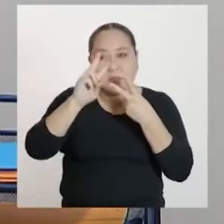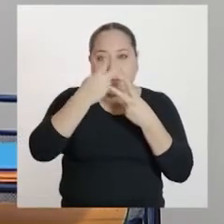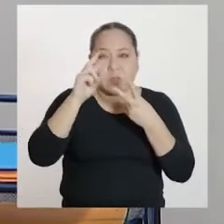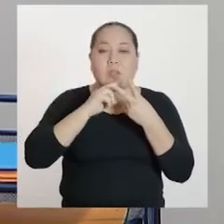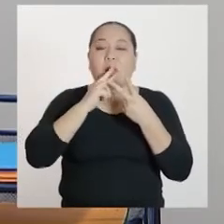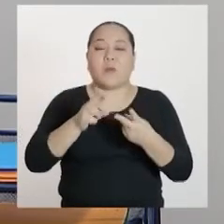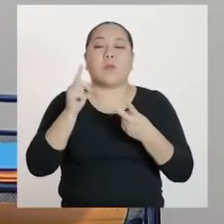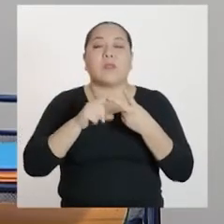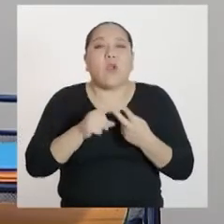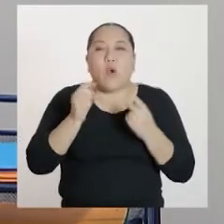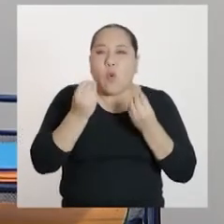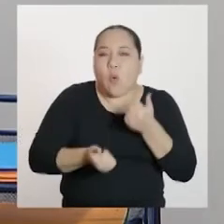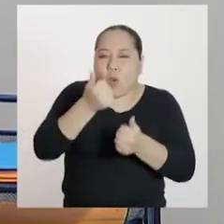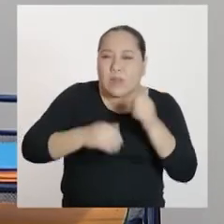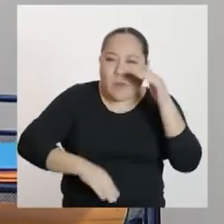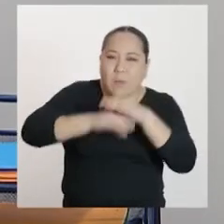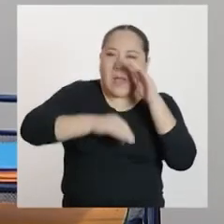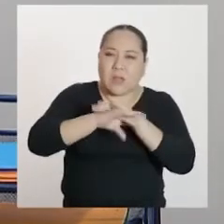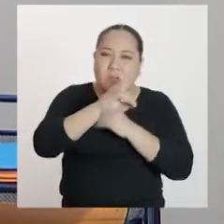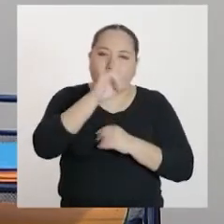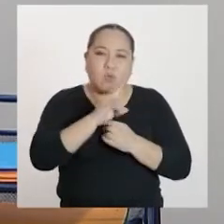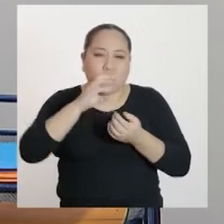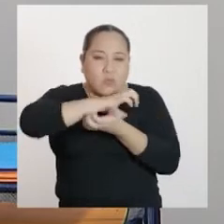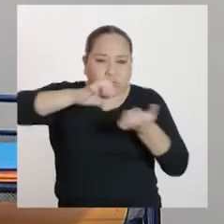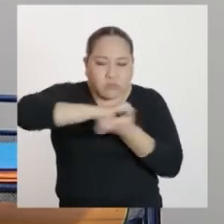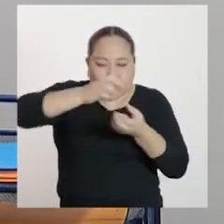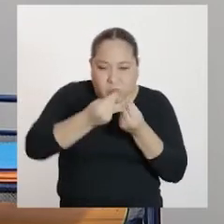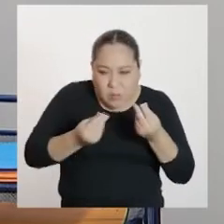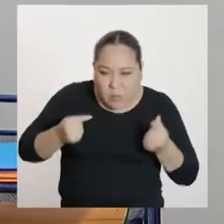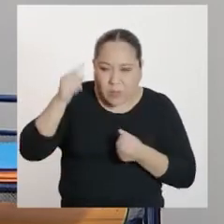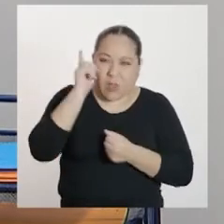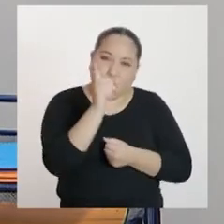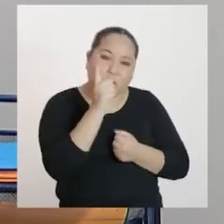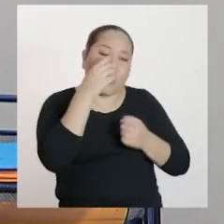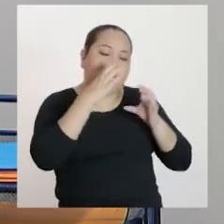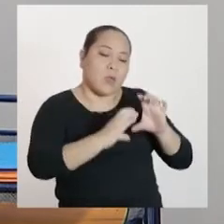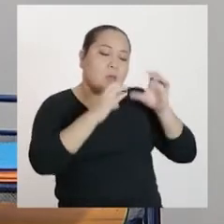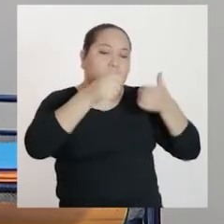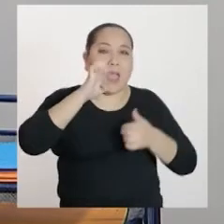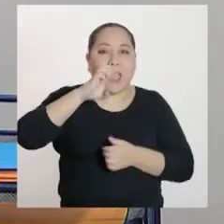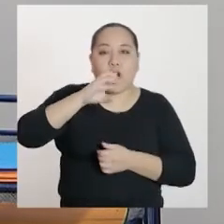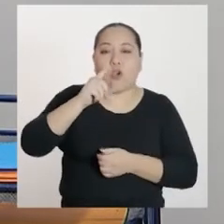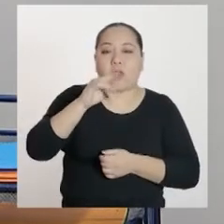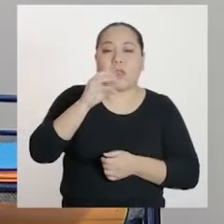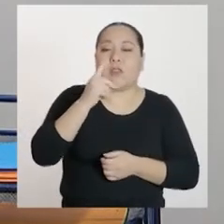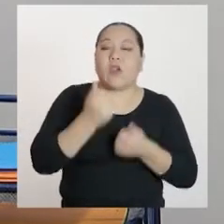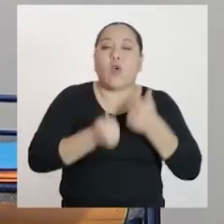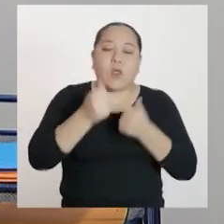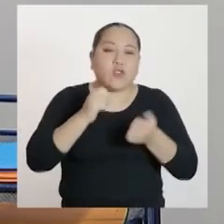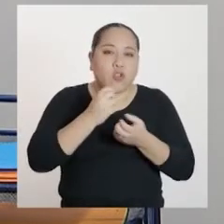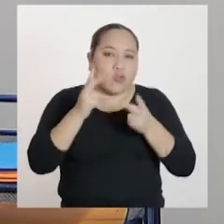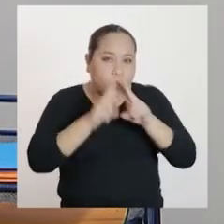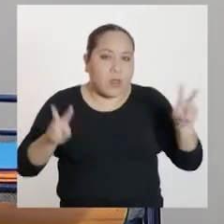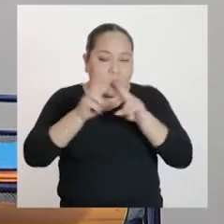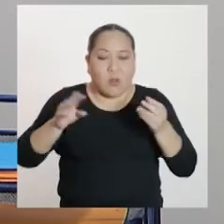¿Cuál es el máximo volumen de mezcla utilizada para la fabricación de un ecoladrillo en este molde? ¿Qué valores pueden tomar las